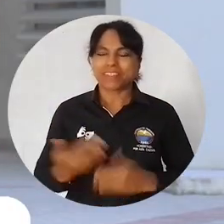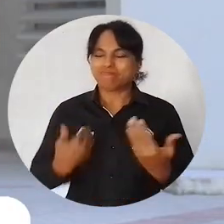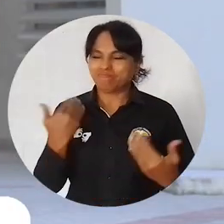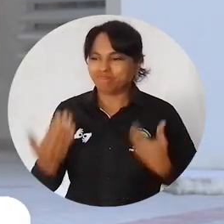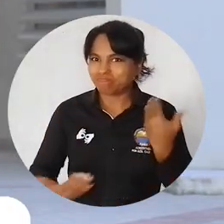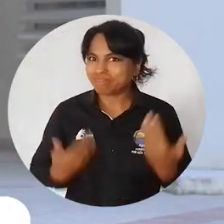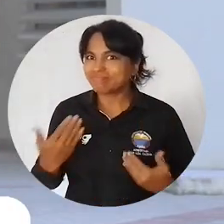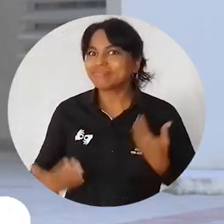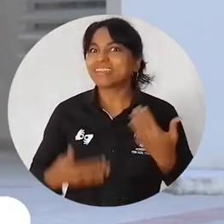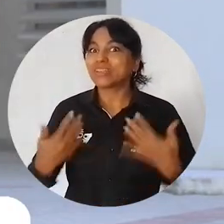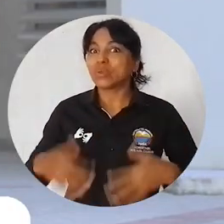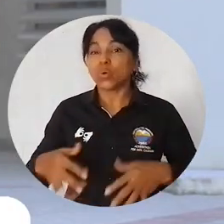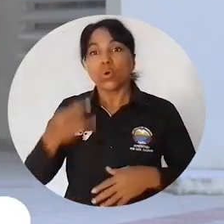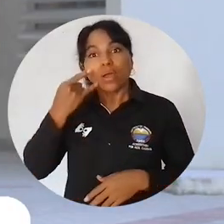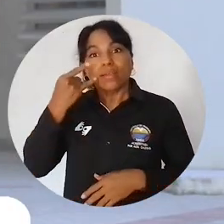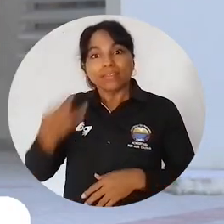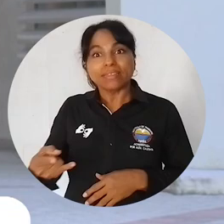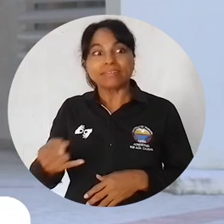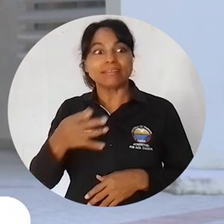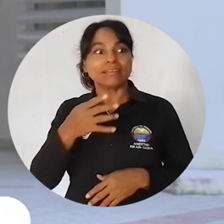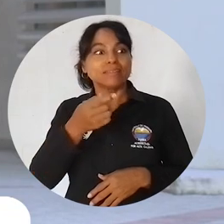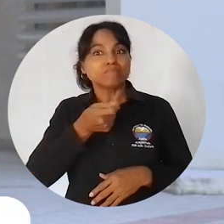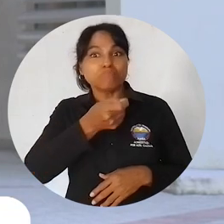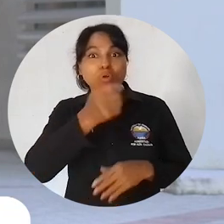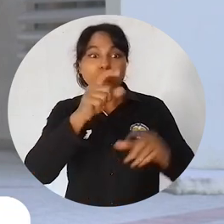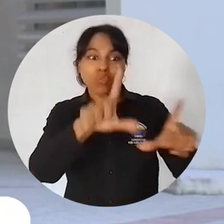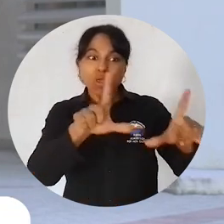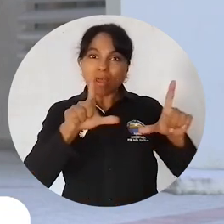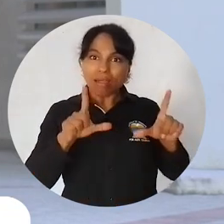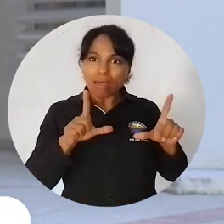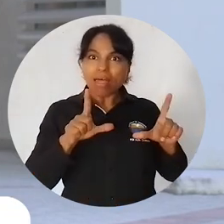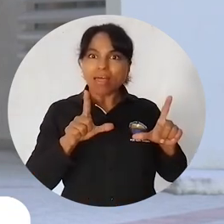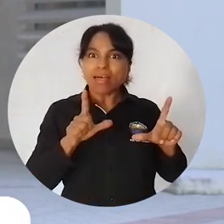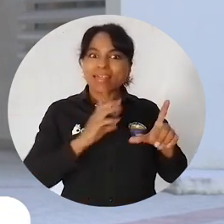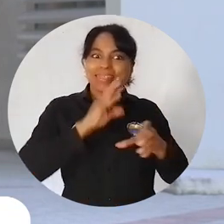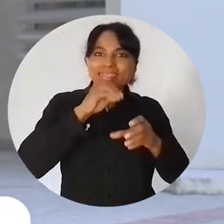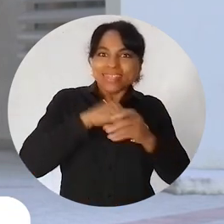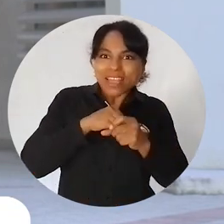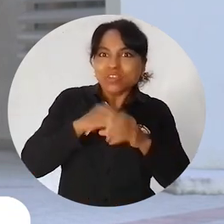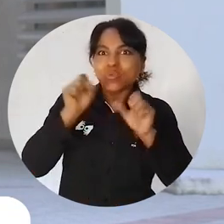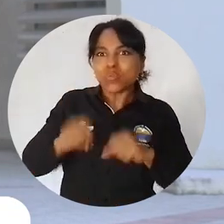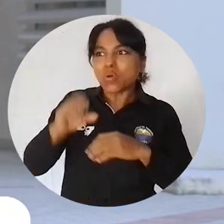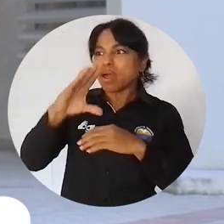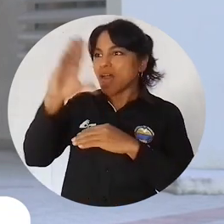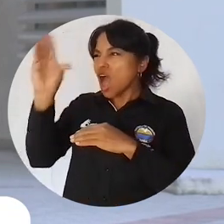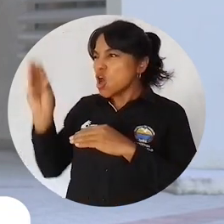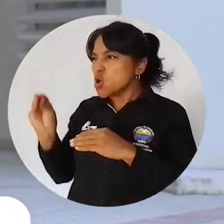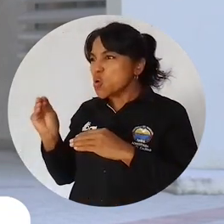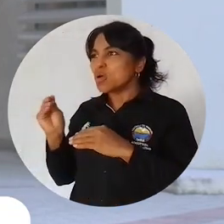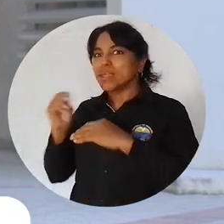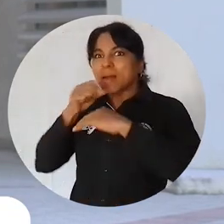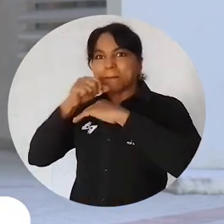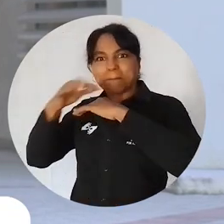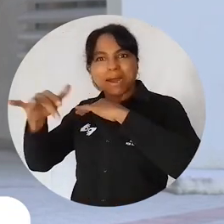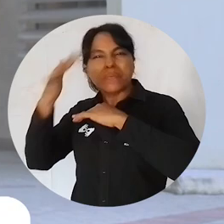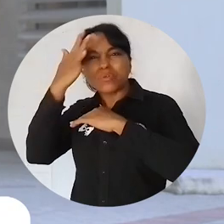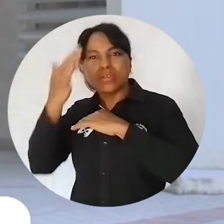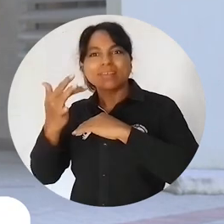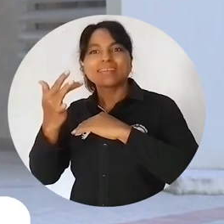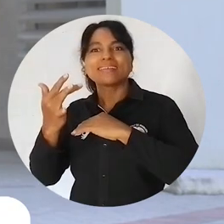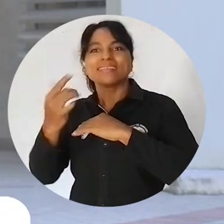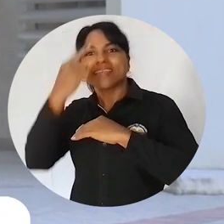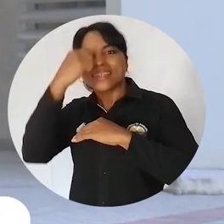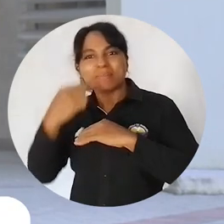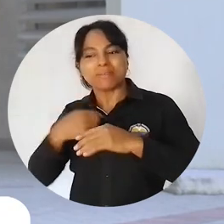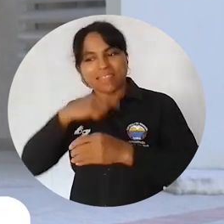universidad y nos parece súper interesante que al momento de graduarnos en nuestro campo laboral podamos tener en cuenta la parte costera, ya que es la ciudad en la que vivimos y